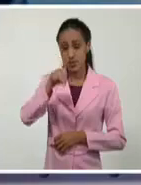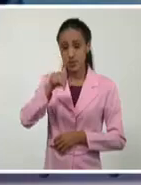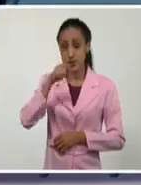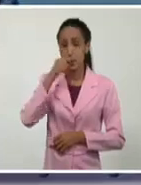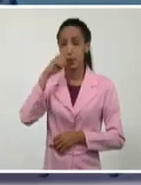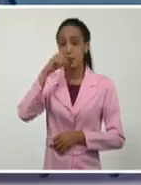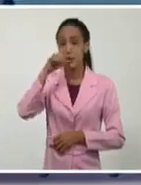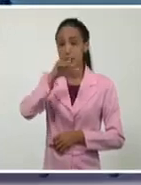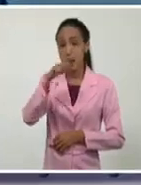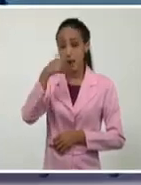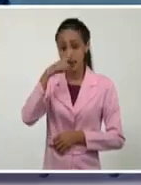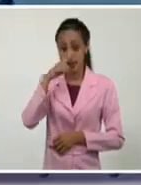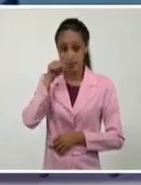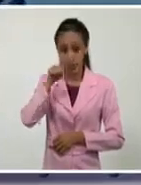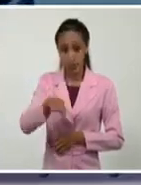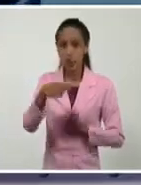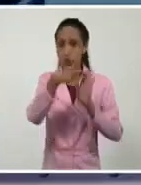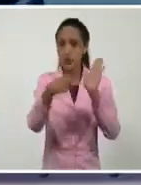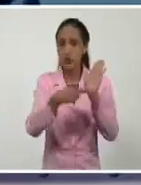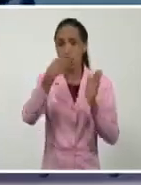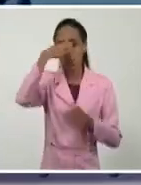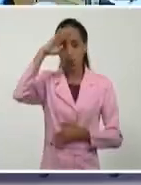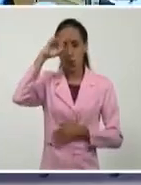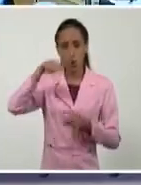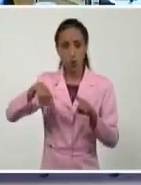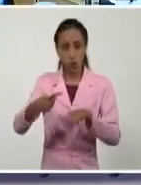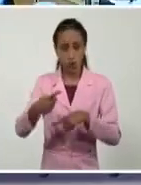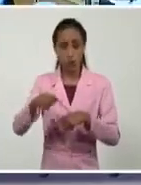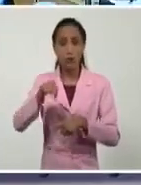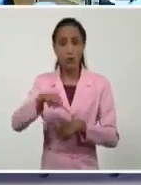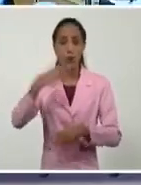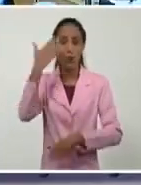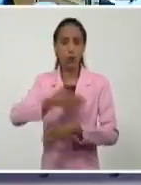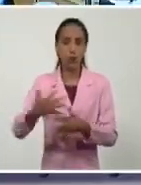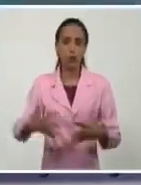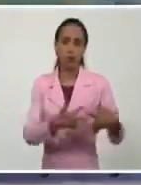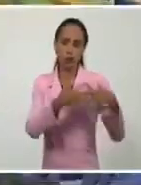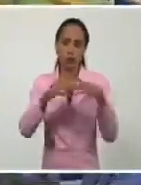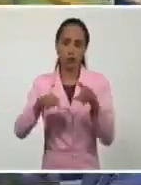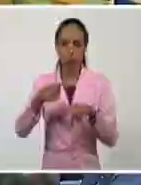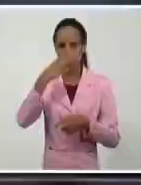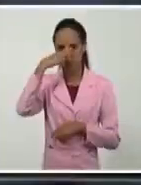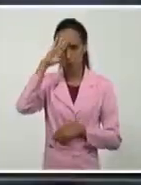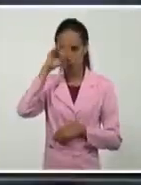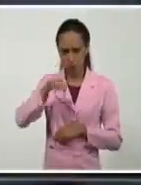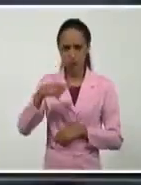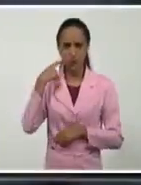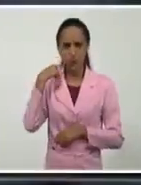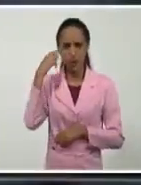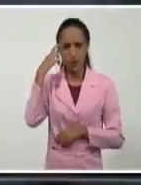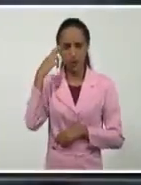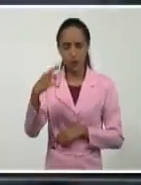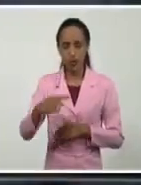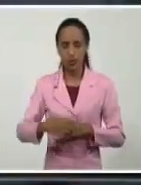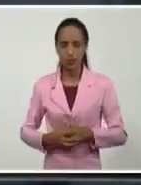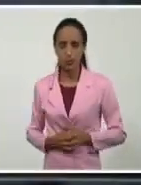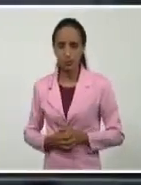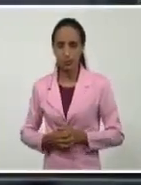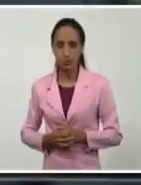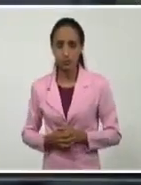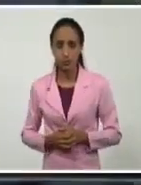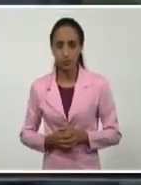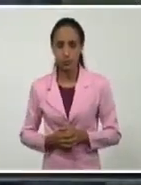presentar la resolución cubana contra el bloqueo de Estados Unidos a nuestro país. Vamos a recordarlo. Como consecuencia del